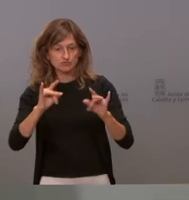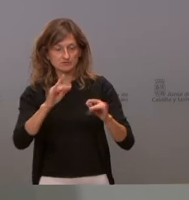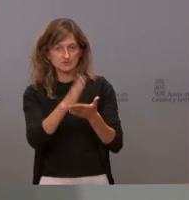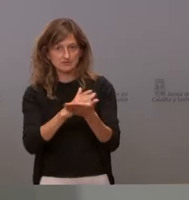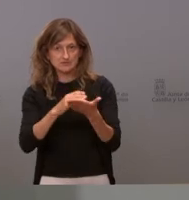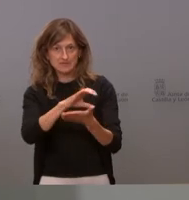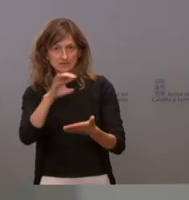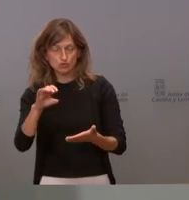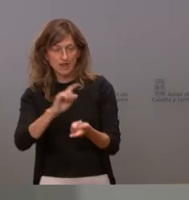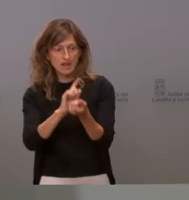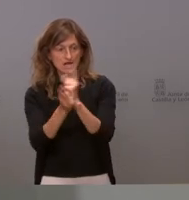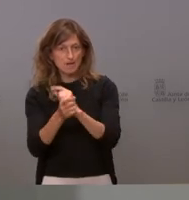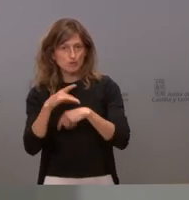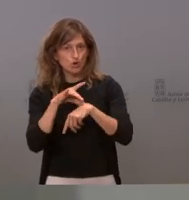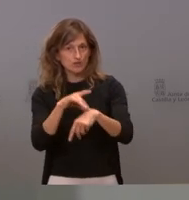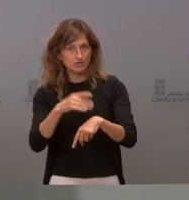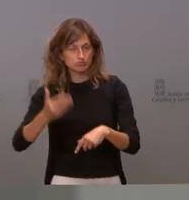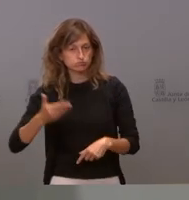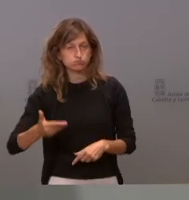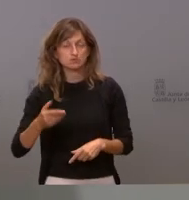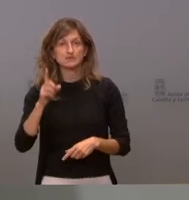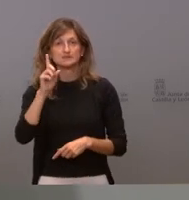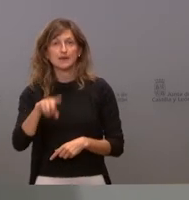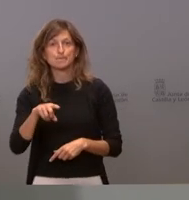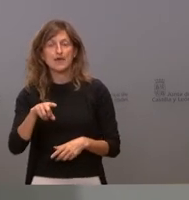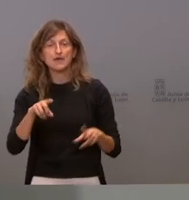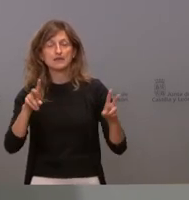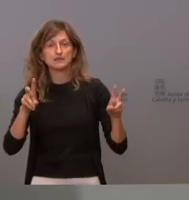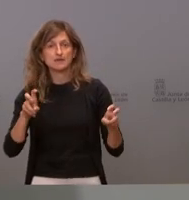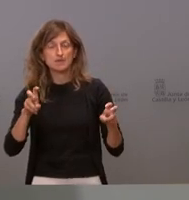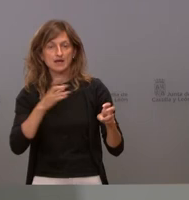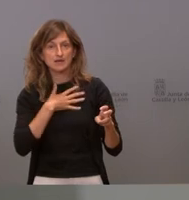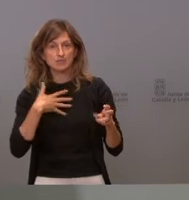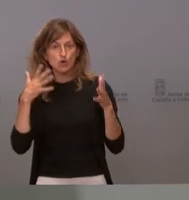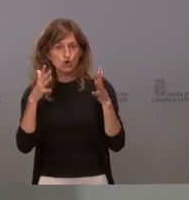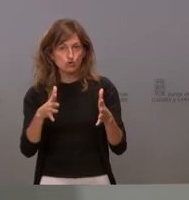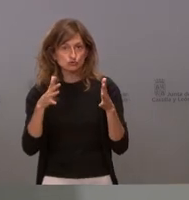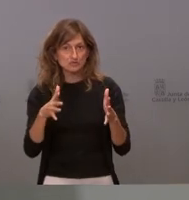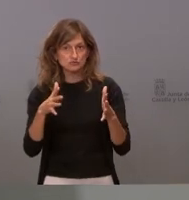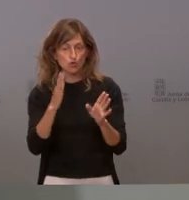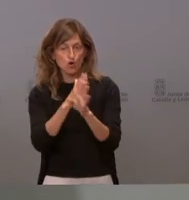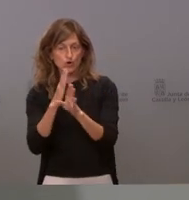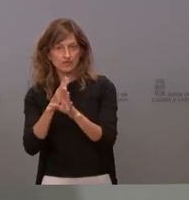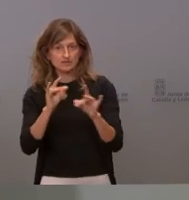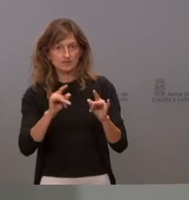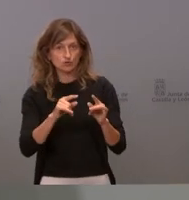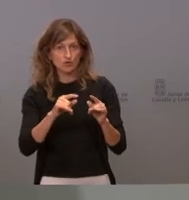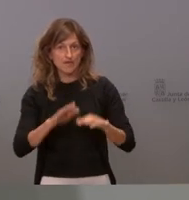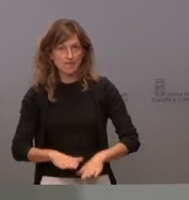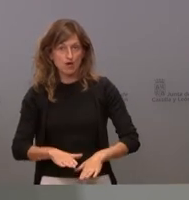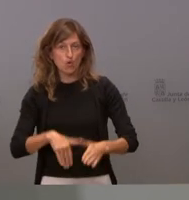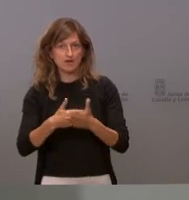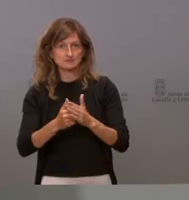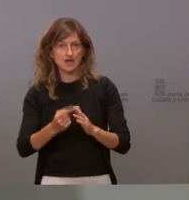de orientación importante y una apuesta básicamente por el consenso y por la ordenación del territorio de abajo arriba contando con